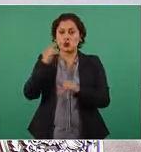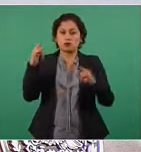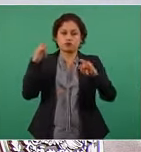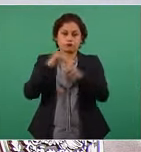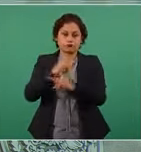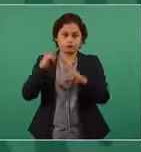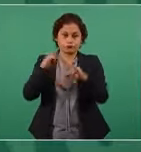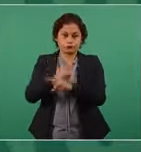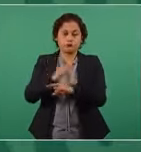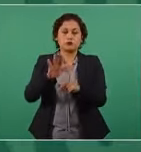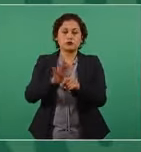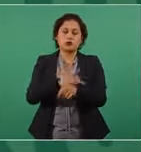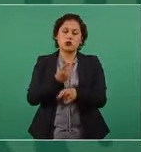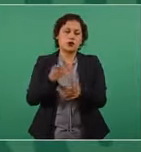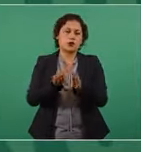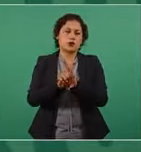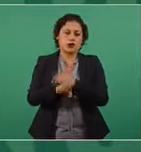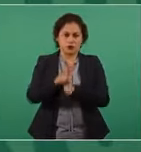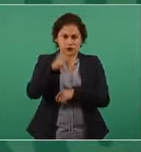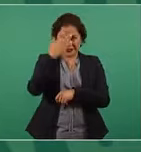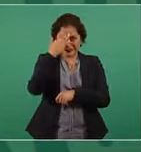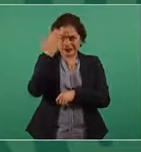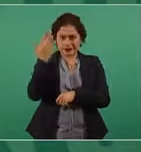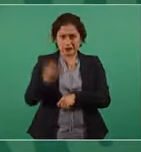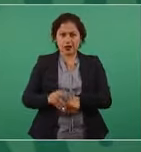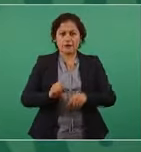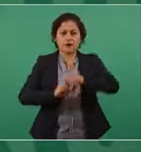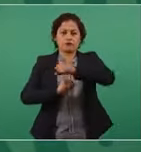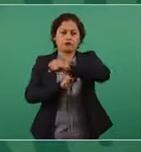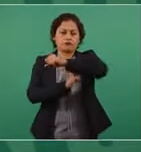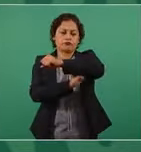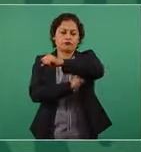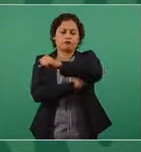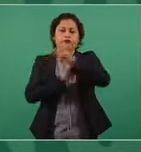pisos, viaductos, son piezas